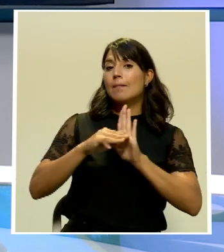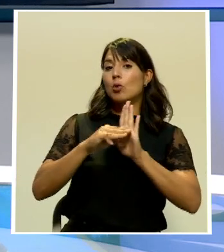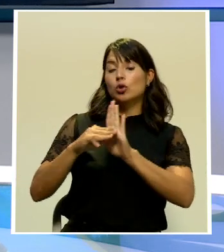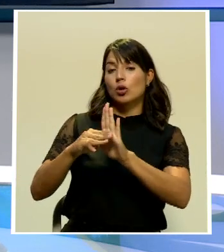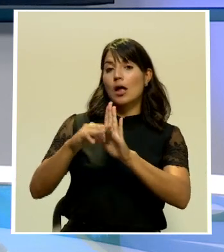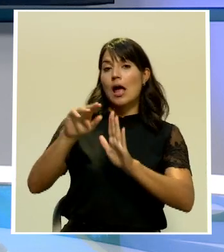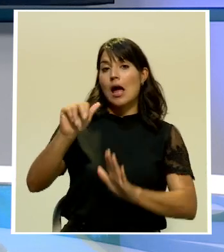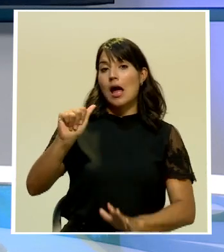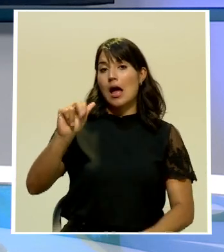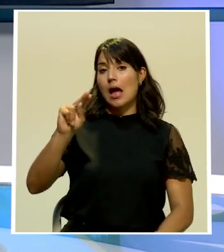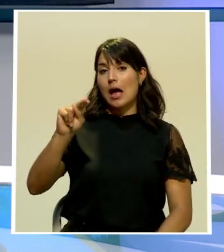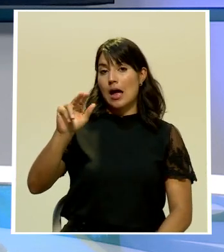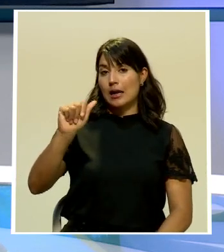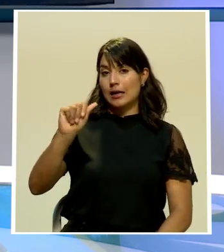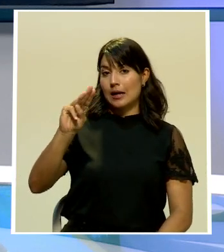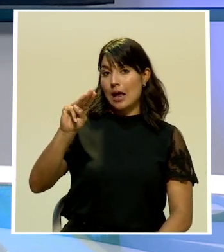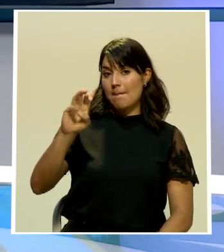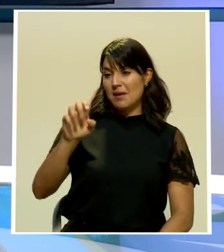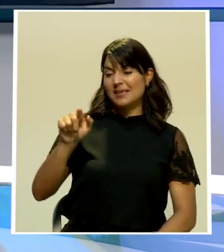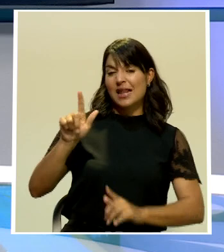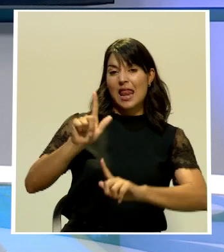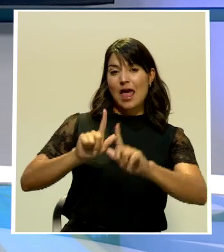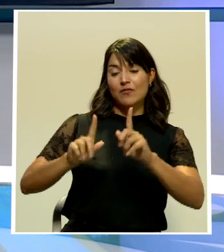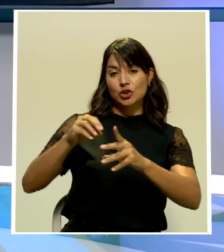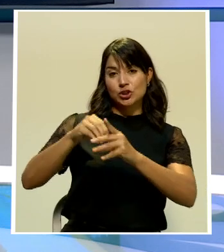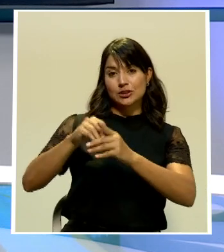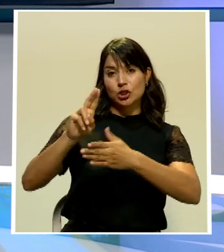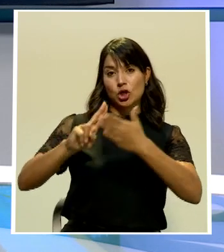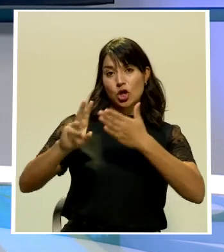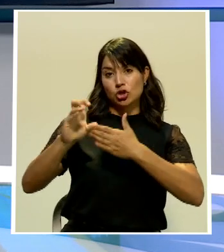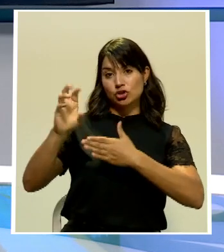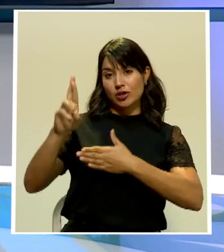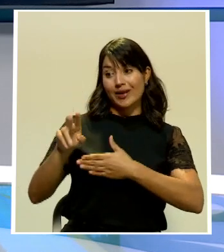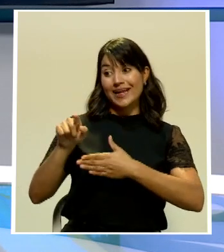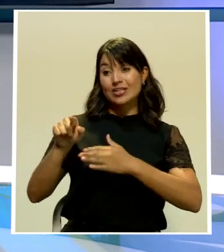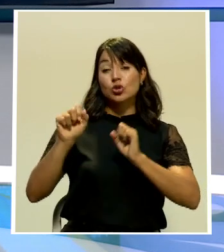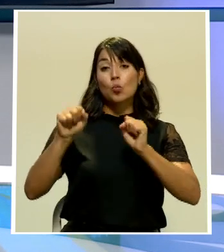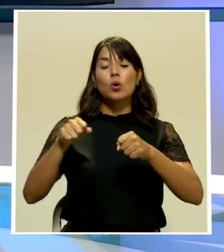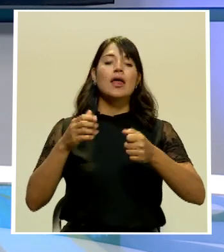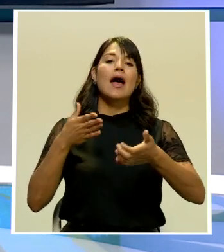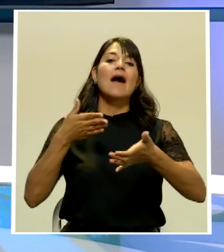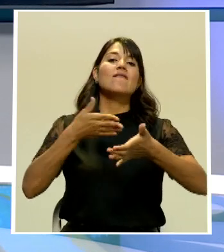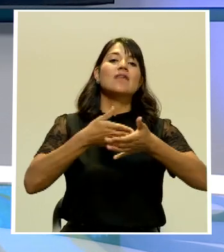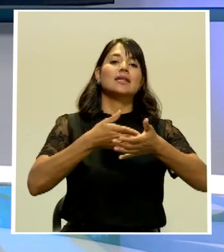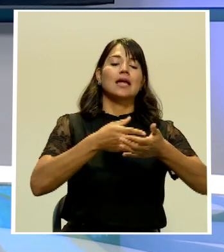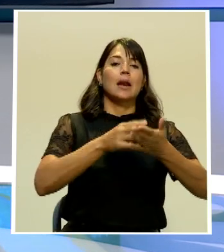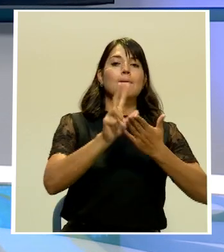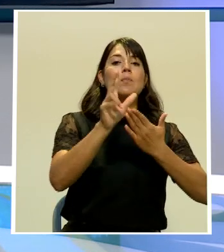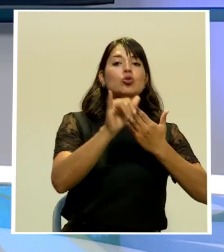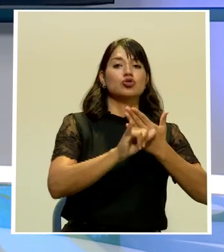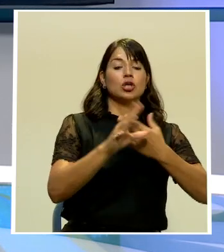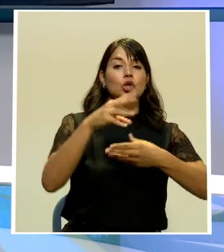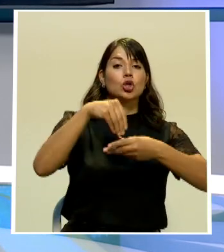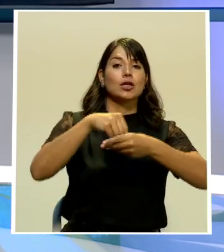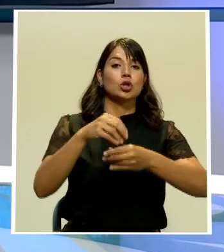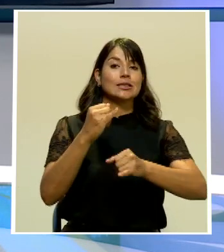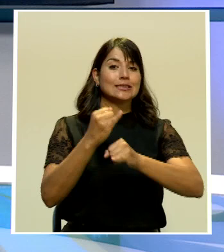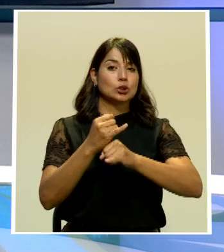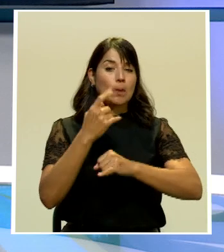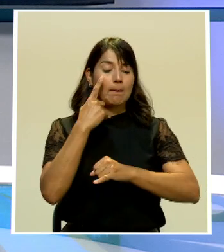en la ANAME afectarían obras y proyectos de innovación tecnológica de la entidad. Veamos la información.